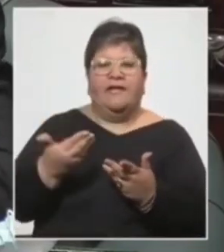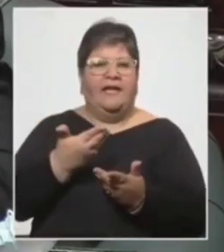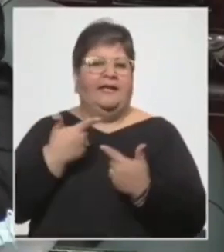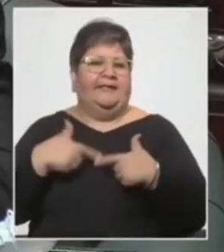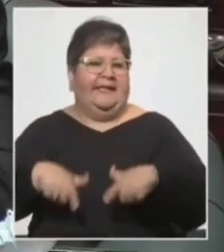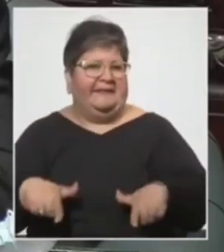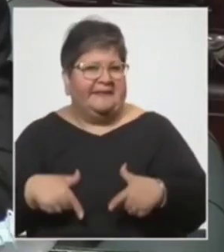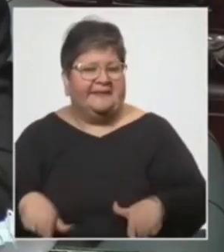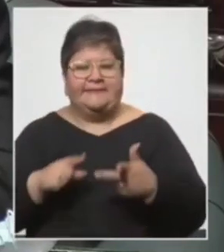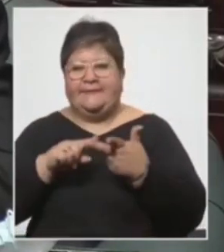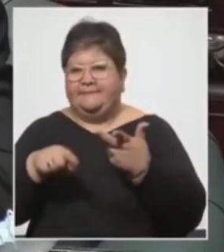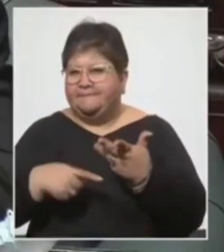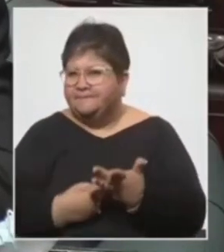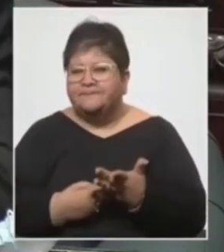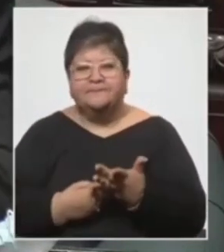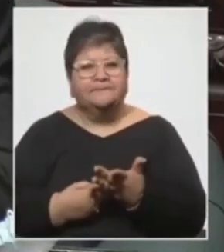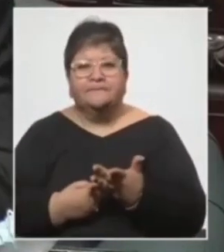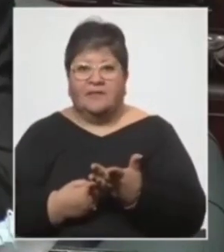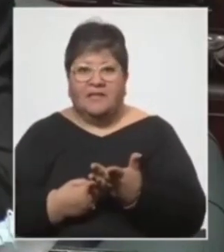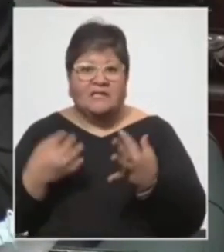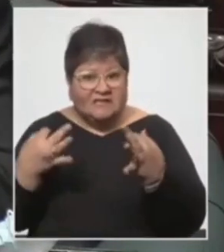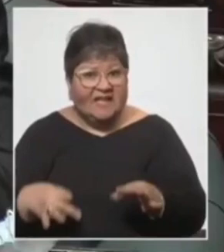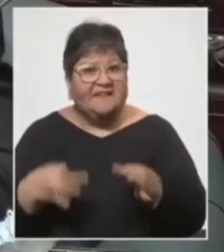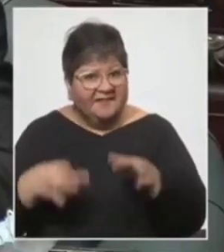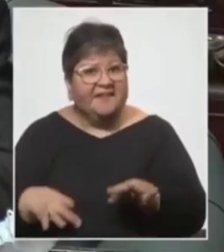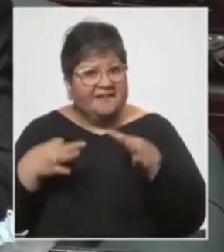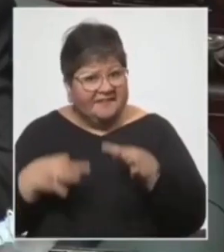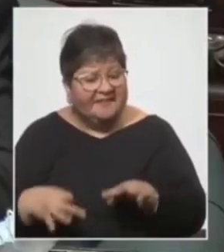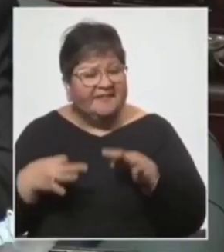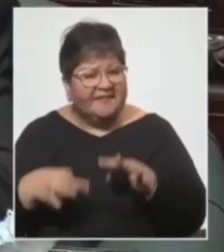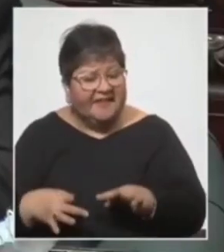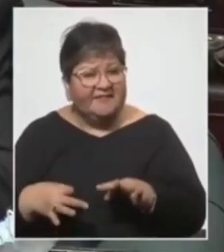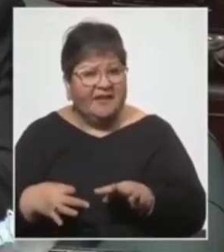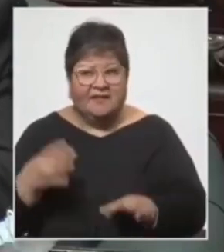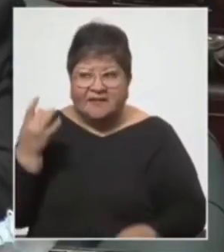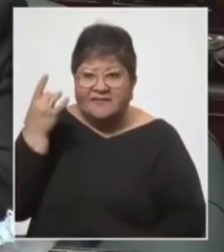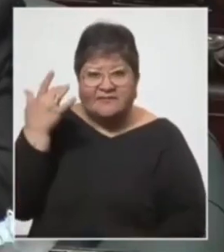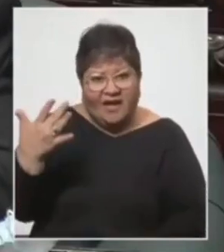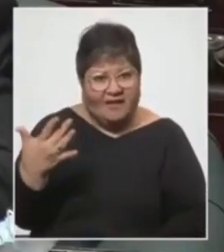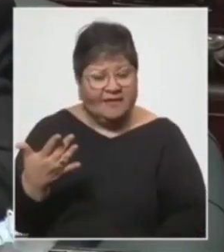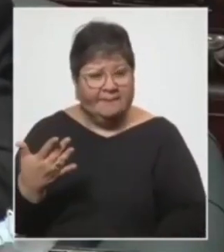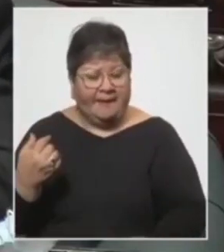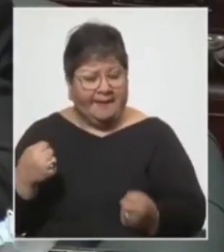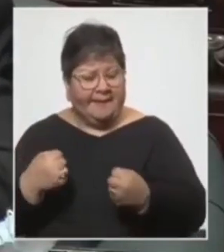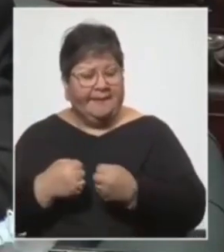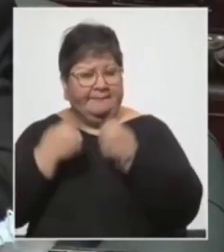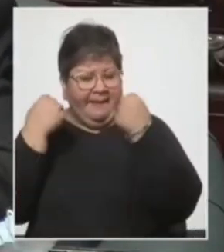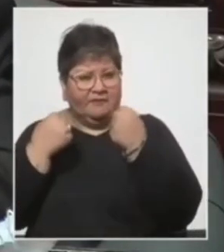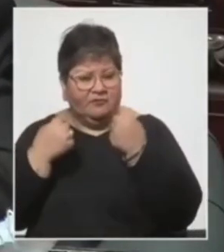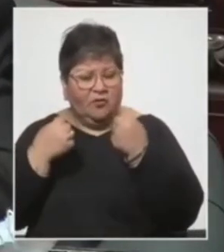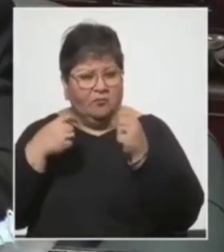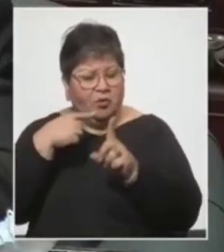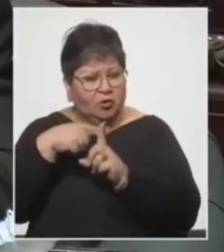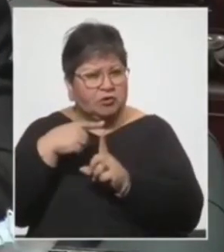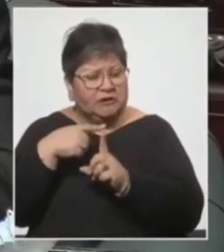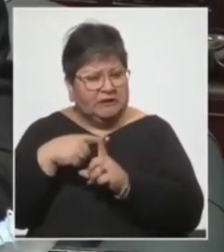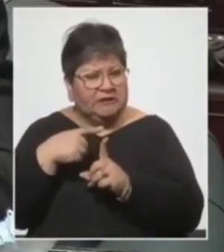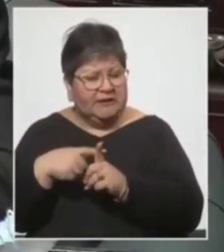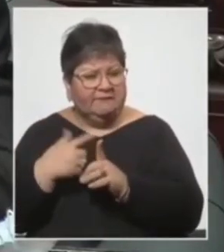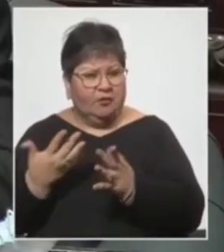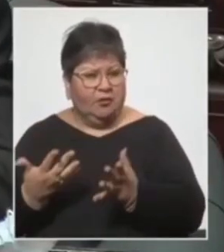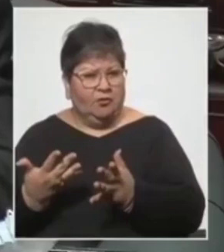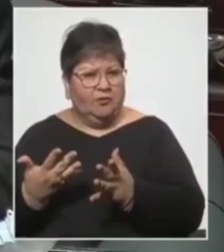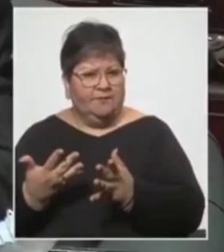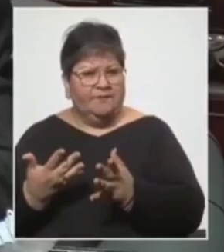son efectivamente efectivas valga la redundancia son valederas como para tener un impacto en el tema de la pandemia acá no es